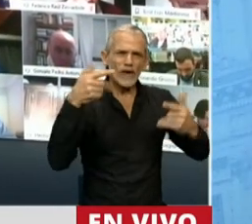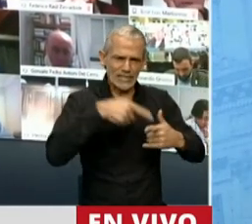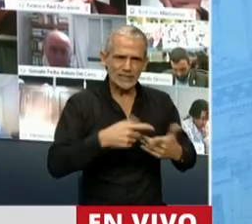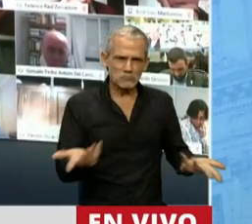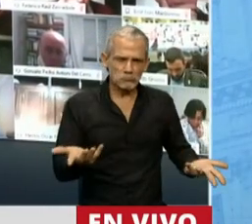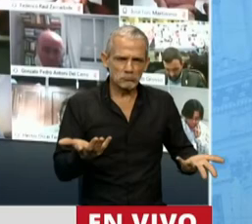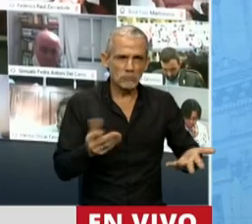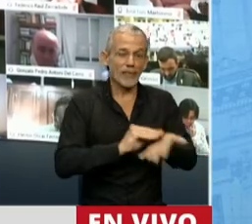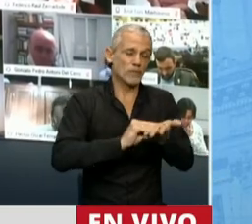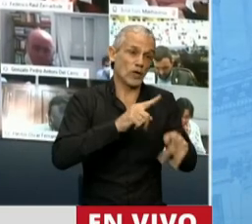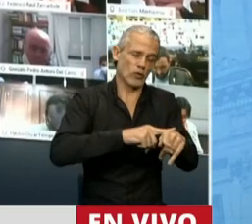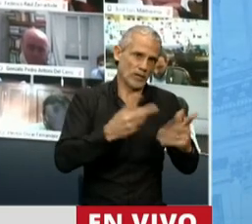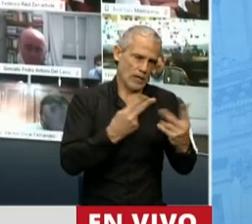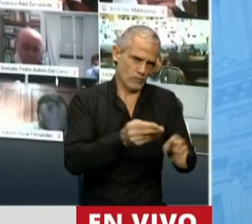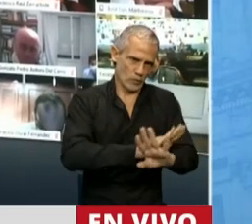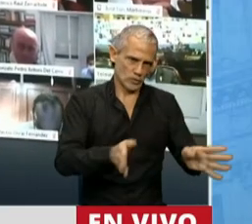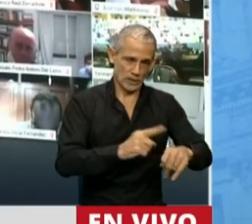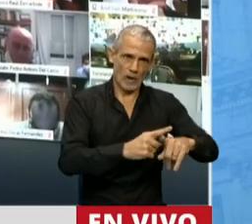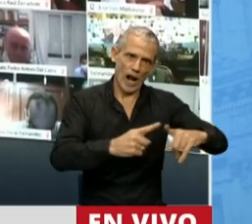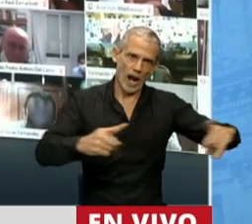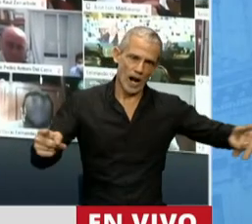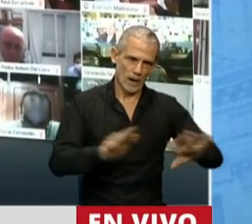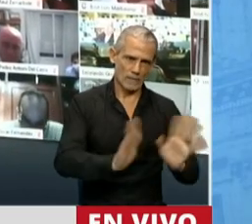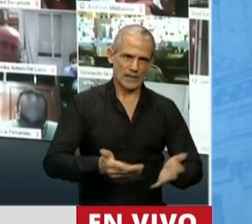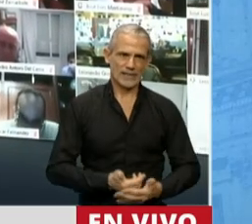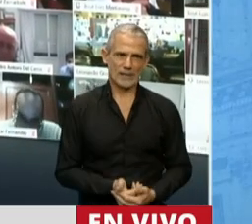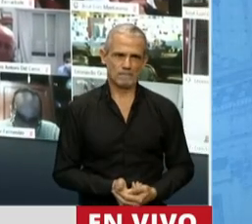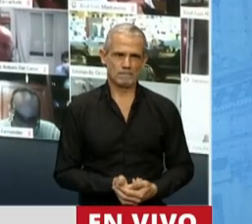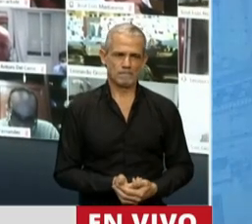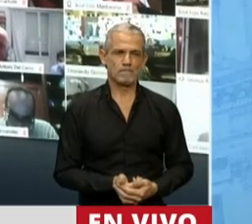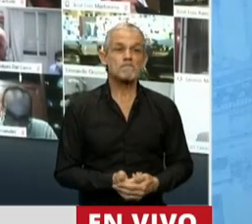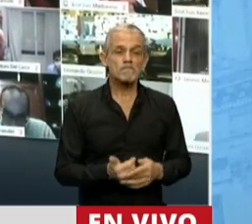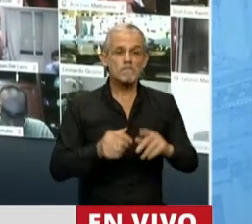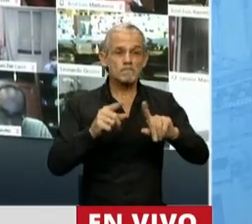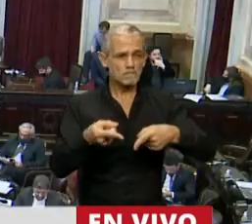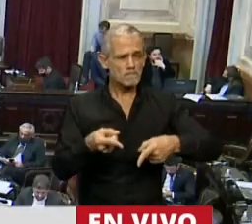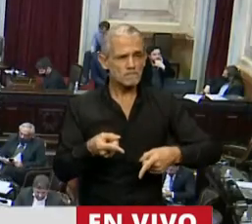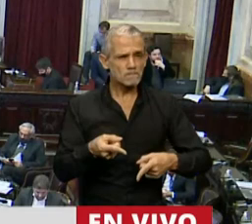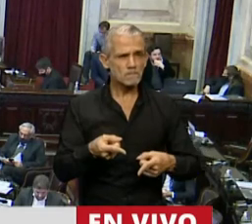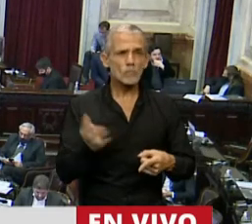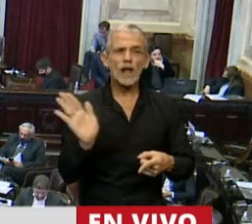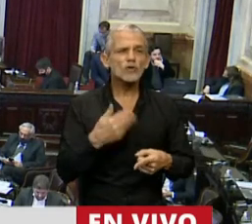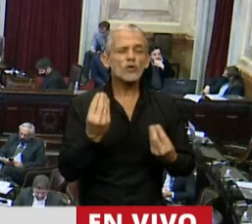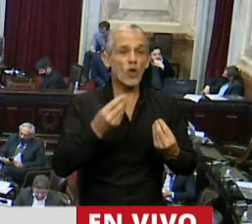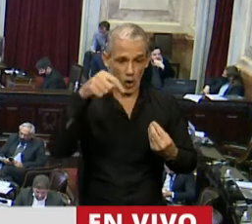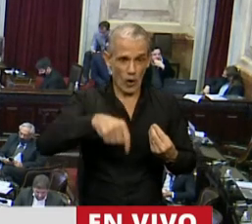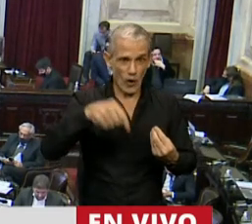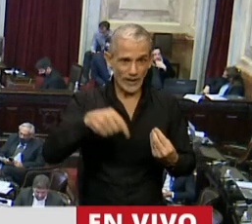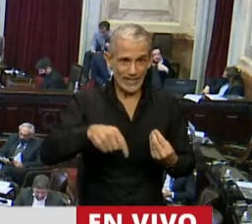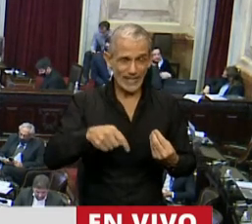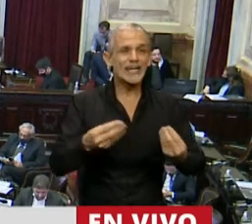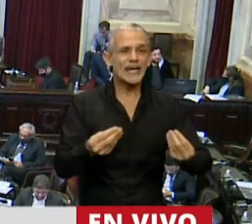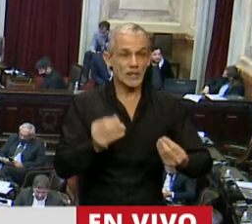medido para el próximo año. largamente pasado. Y todo esto pasa hoy, presidente,